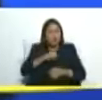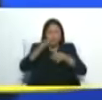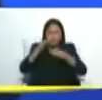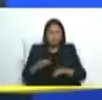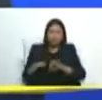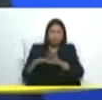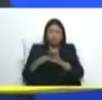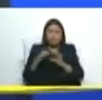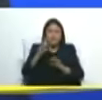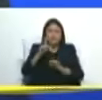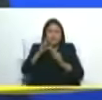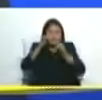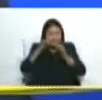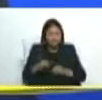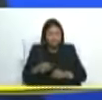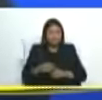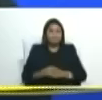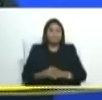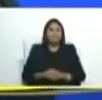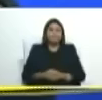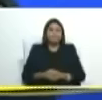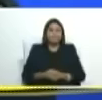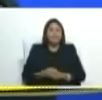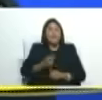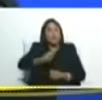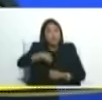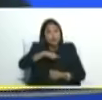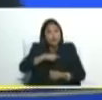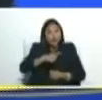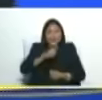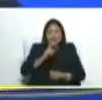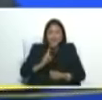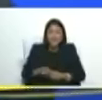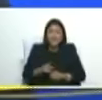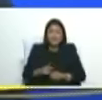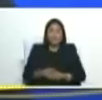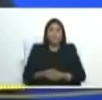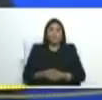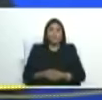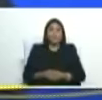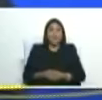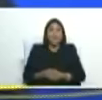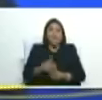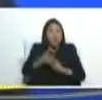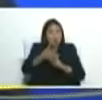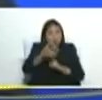unión nacional y tenemos que construirla hacia el futuro